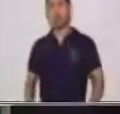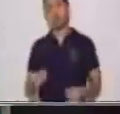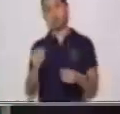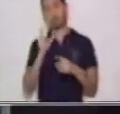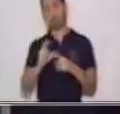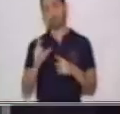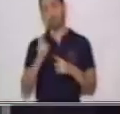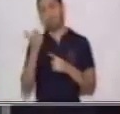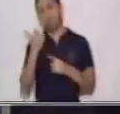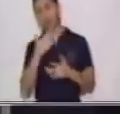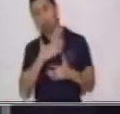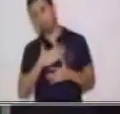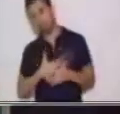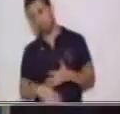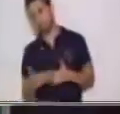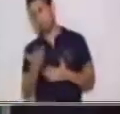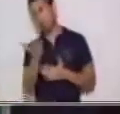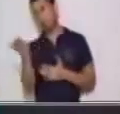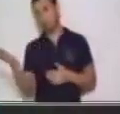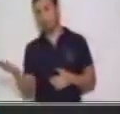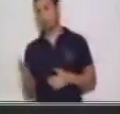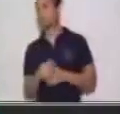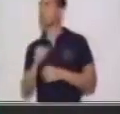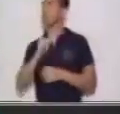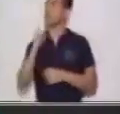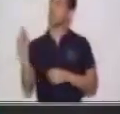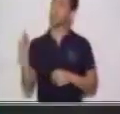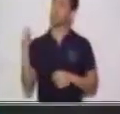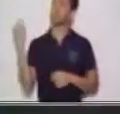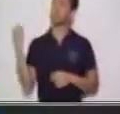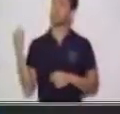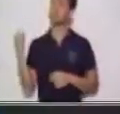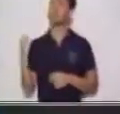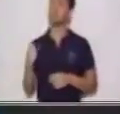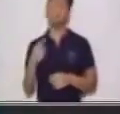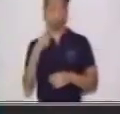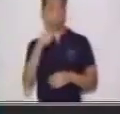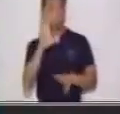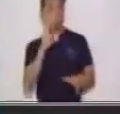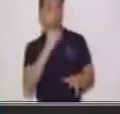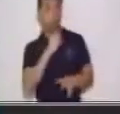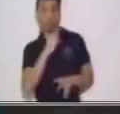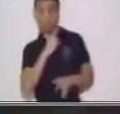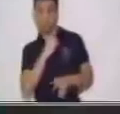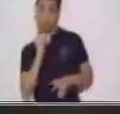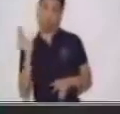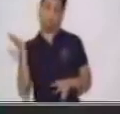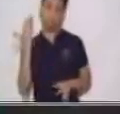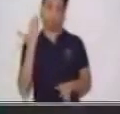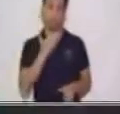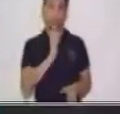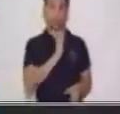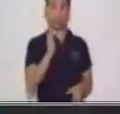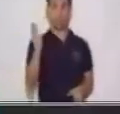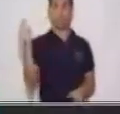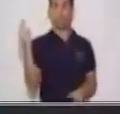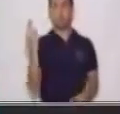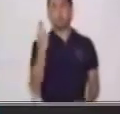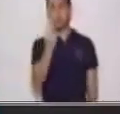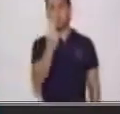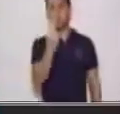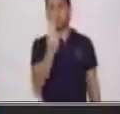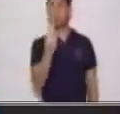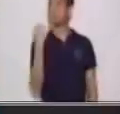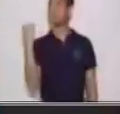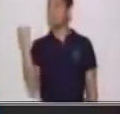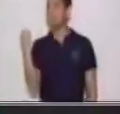uno. Y tenemos otro que sea, si quieres, pasearemos juntos. Esos